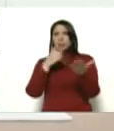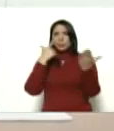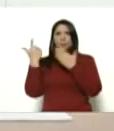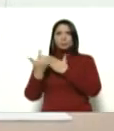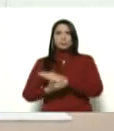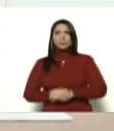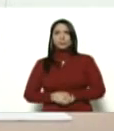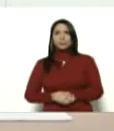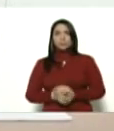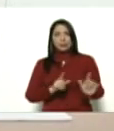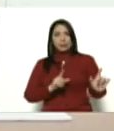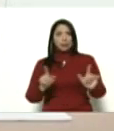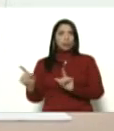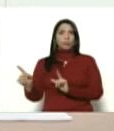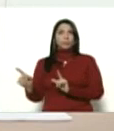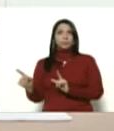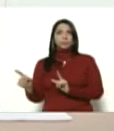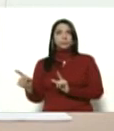¿Estamos listos?